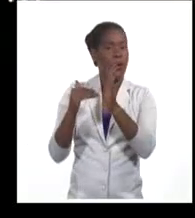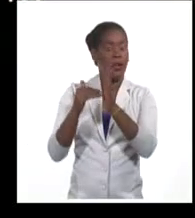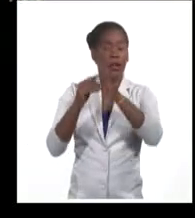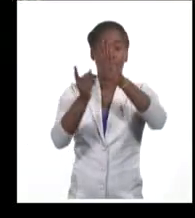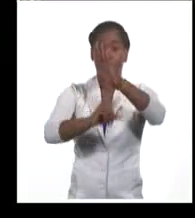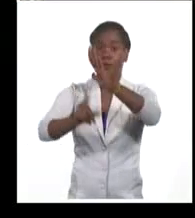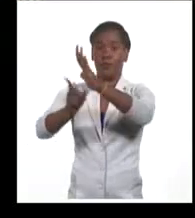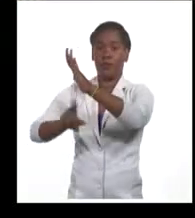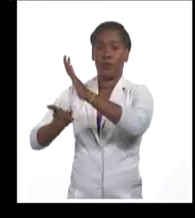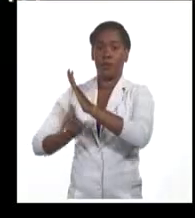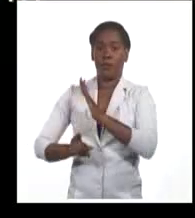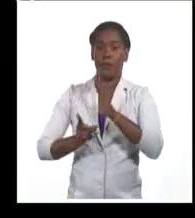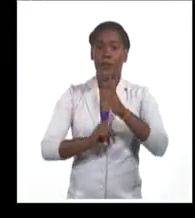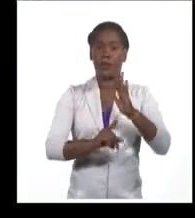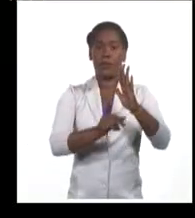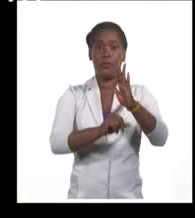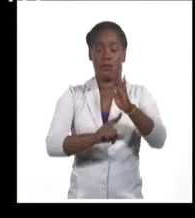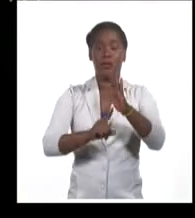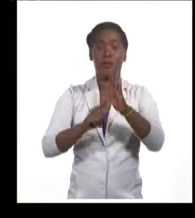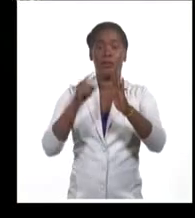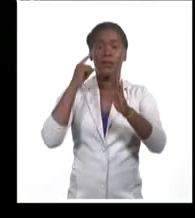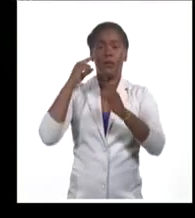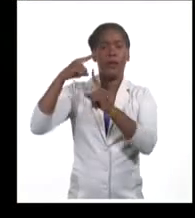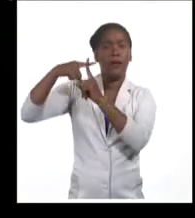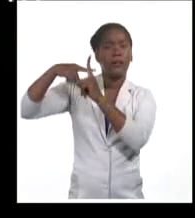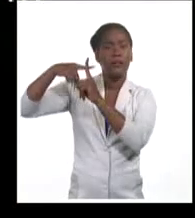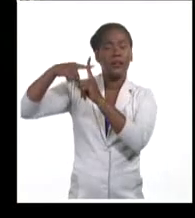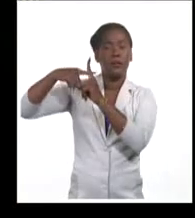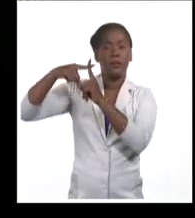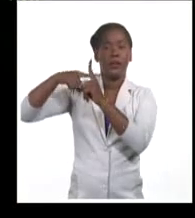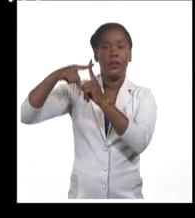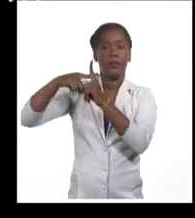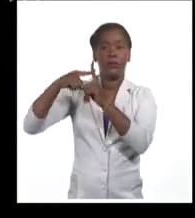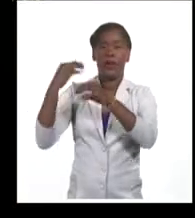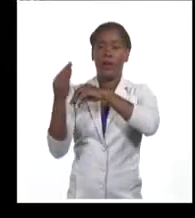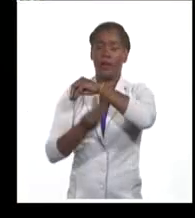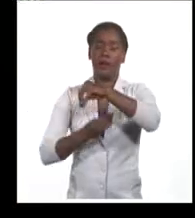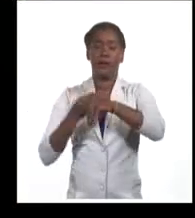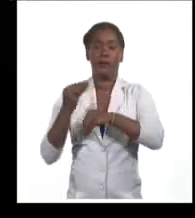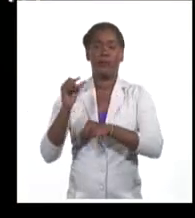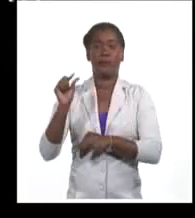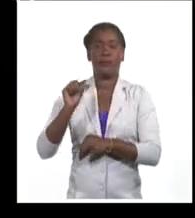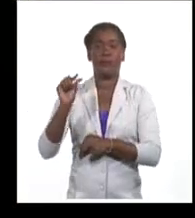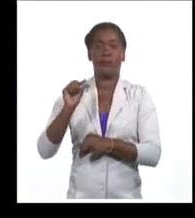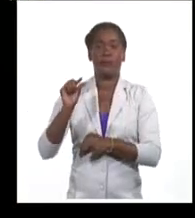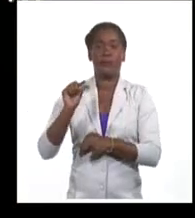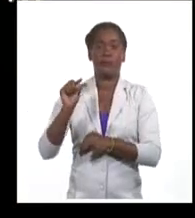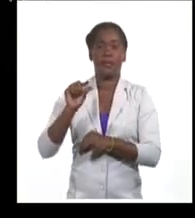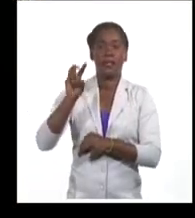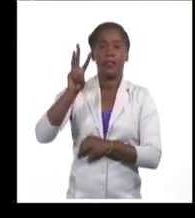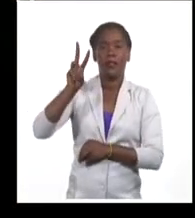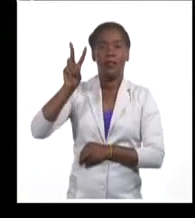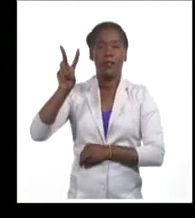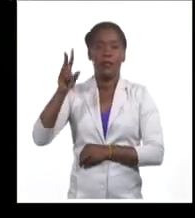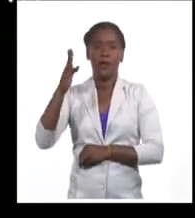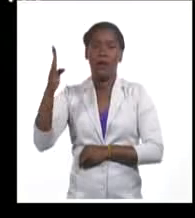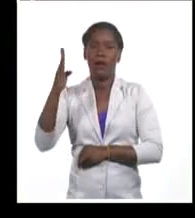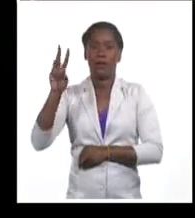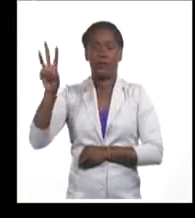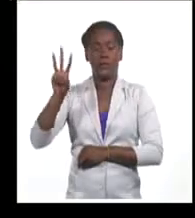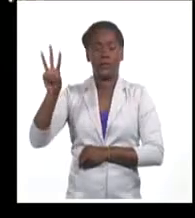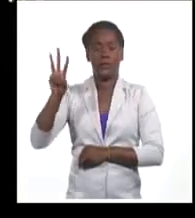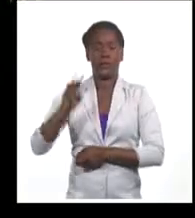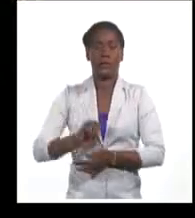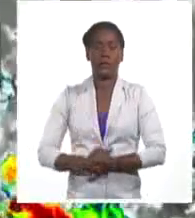eléctricas como es típico en esta época del año y las temperaturas extremas con poca variación máximas de 32 y 33